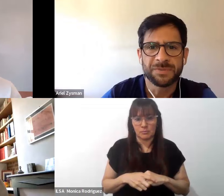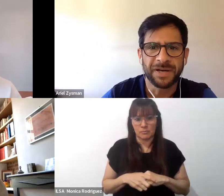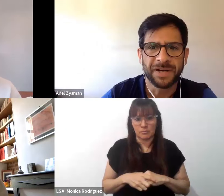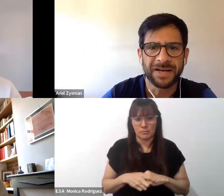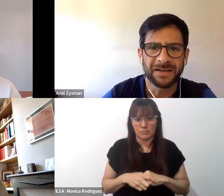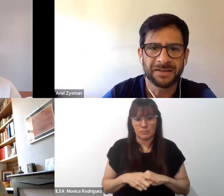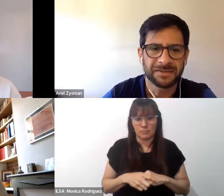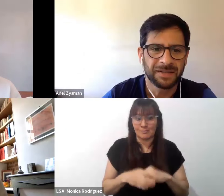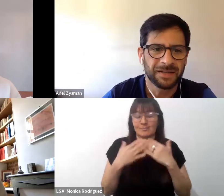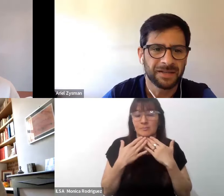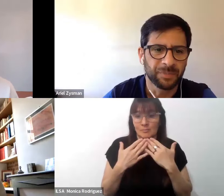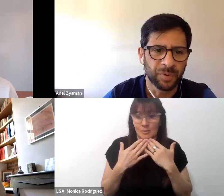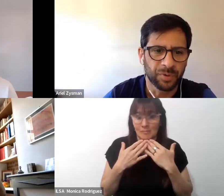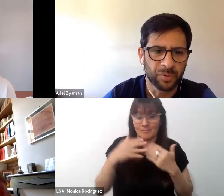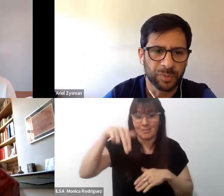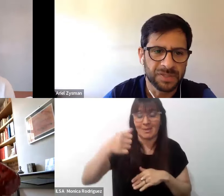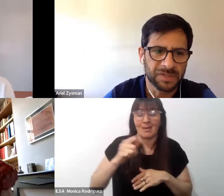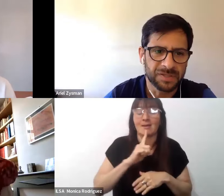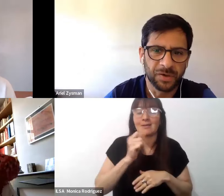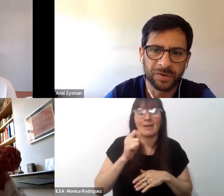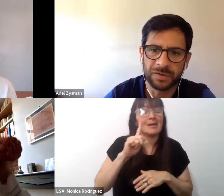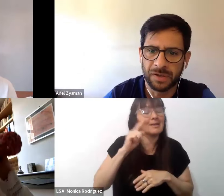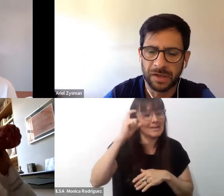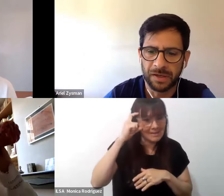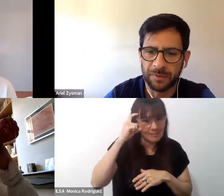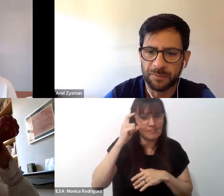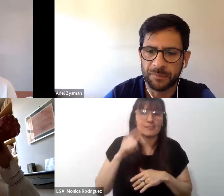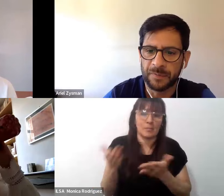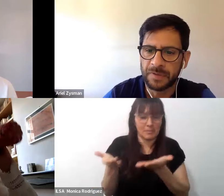Muchísimas gracias Natali por tu presentación,